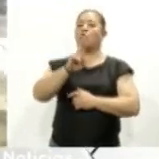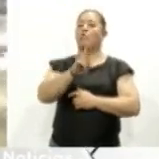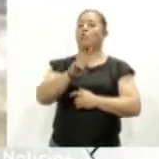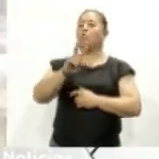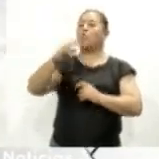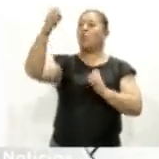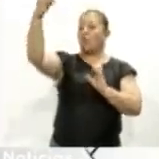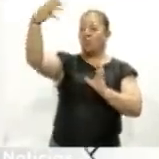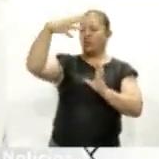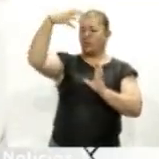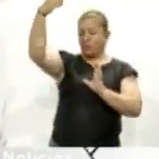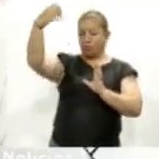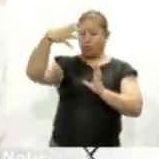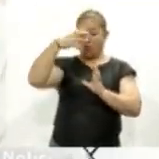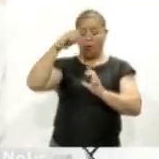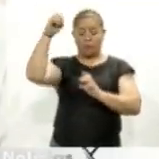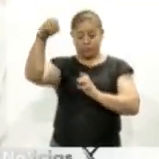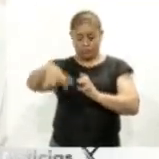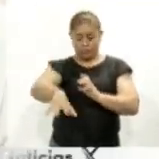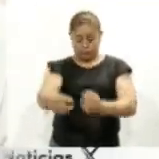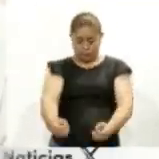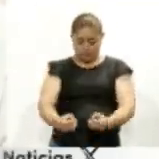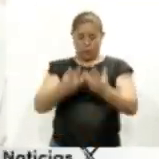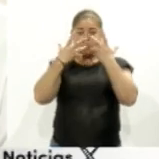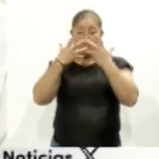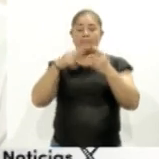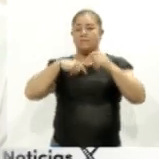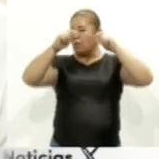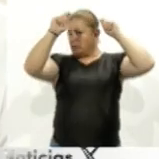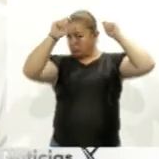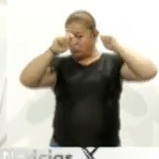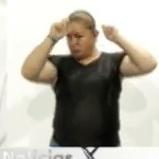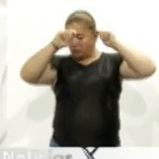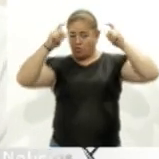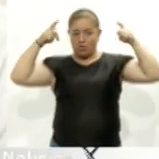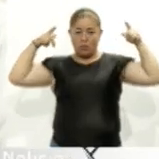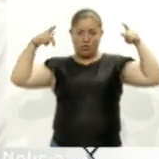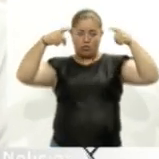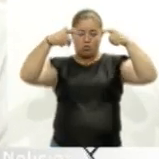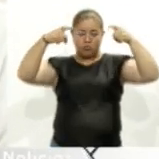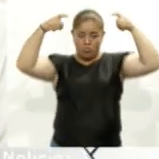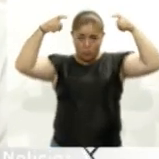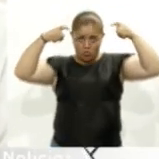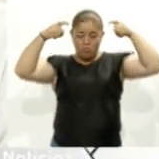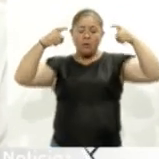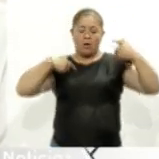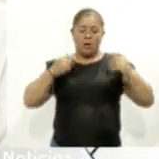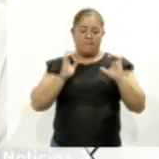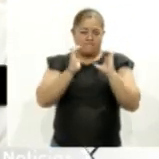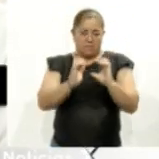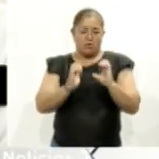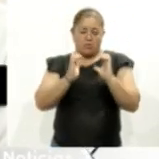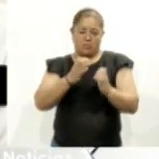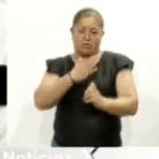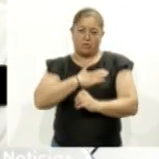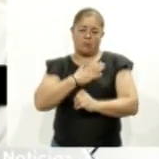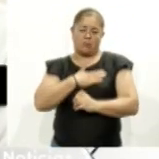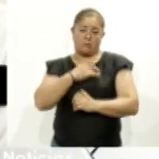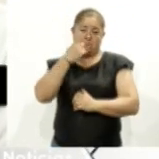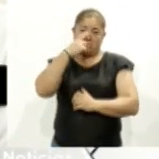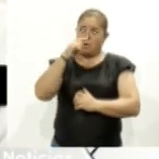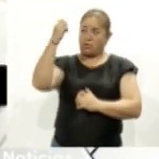Roberto Castillo. El sombrero, gorras, todo lo que pueda proteger alrededor de nuestro cuerpo para exponer al sol,